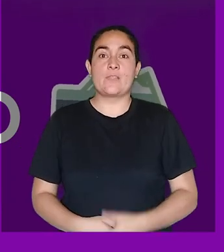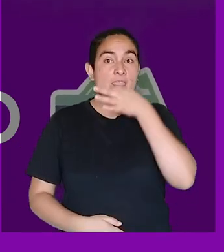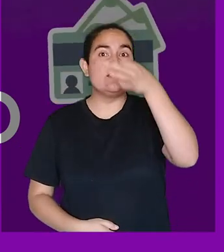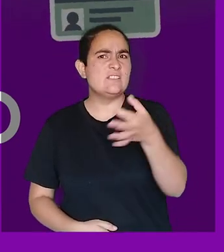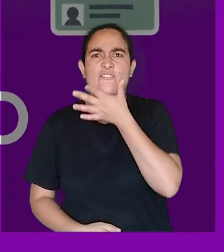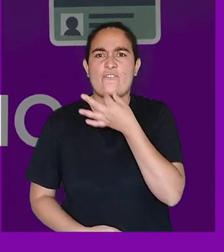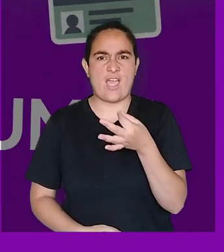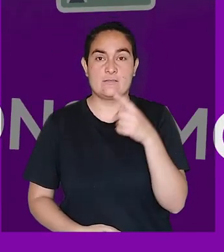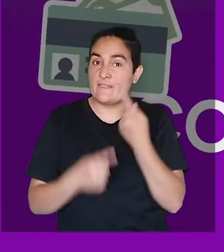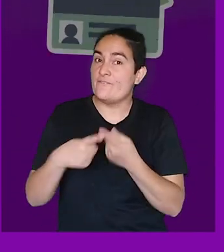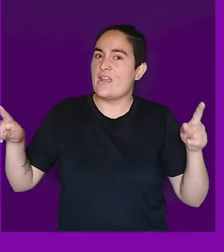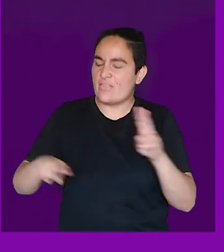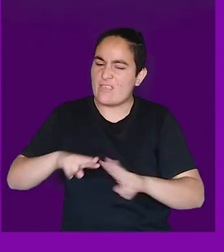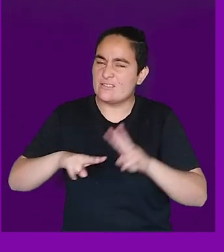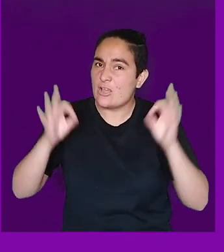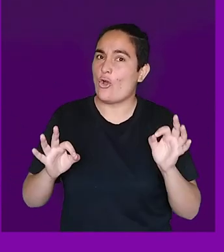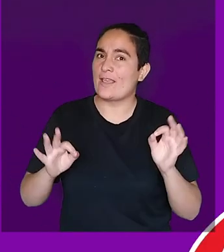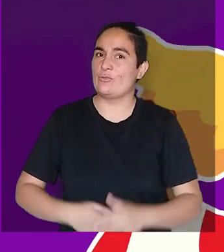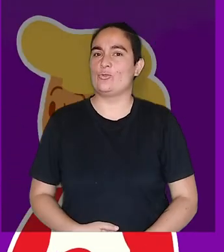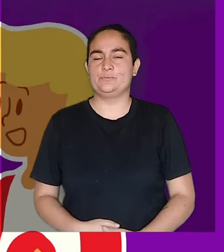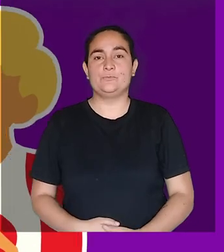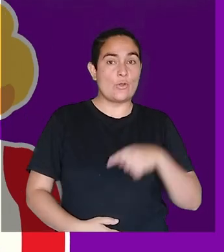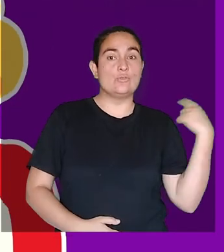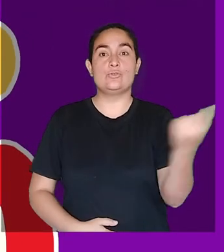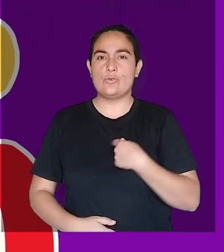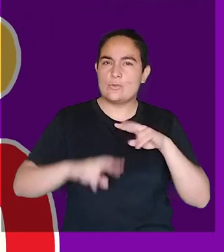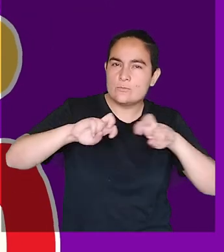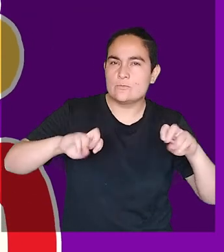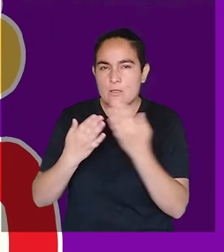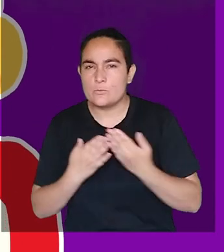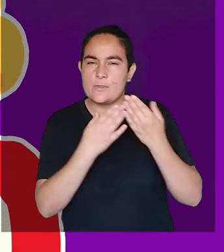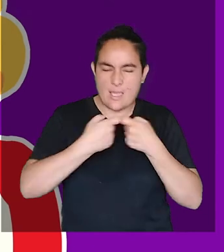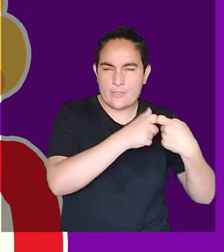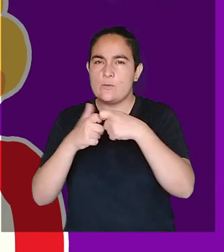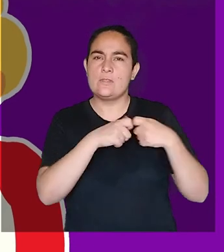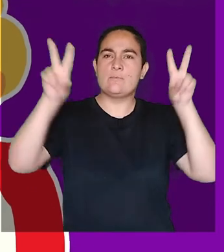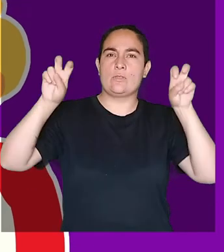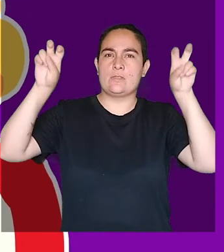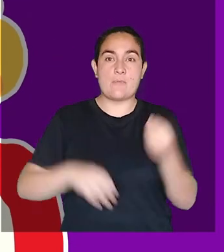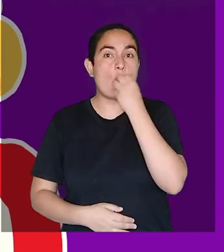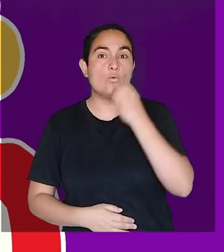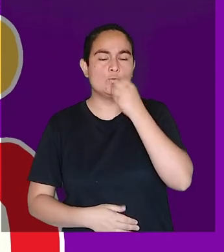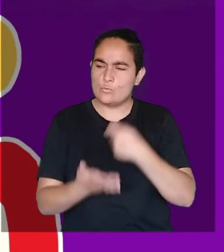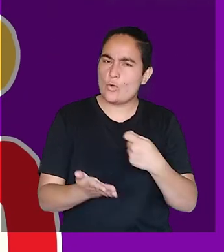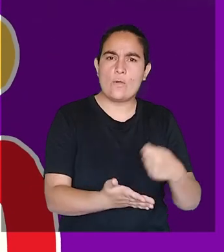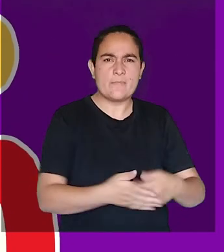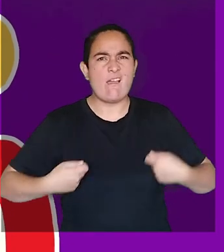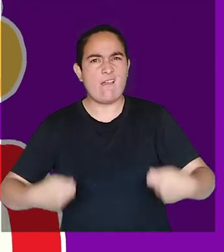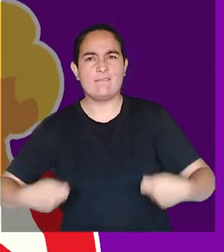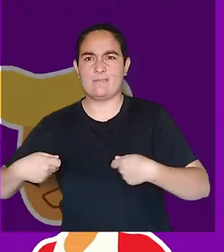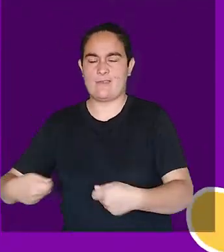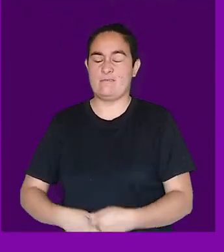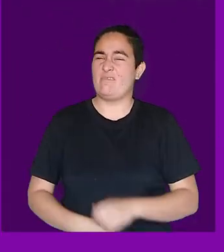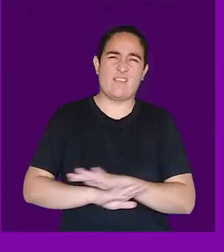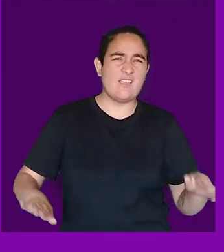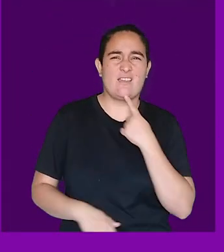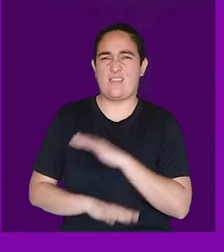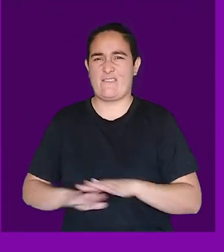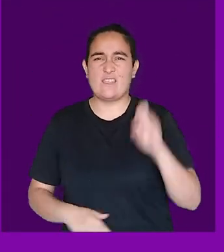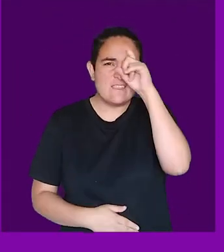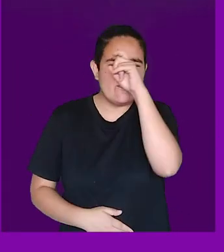Es así que entramos en contradicción y analizamos y discutimos la gravedad del consumo, usando la ropa que propone la temporada,